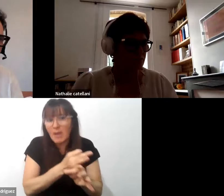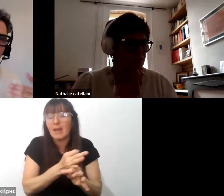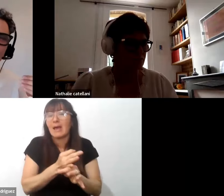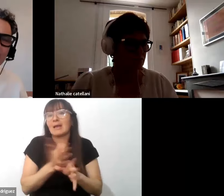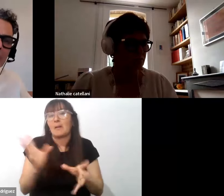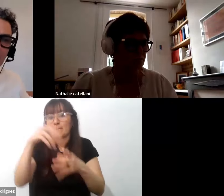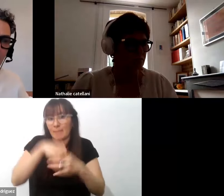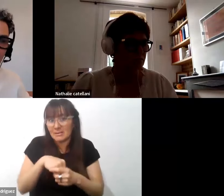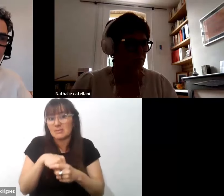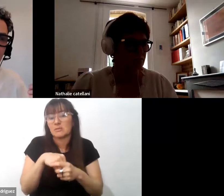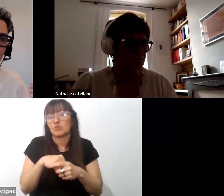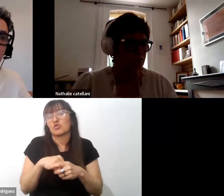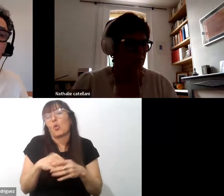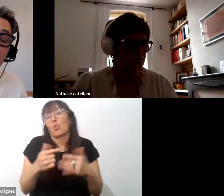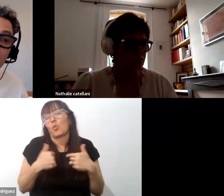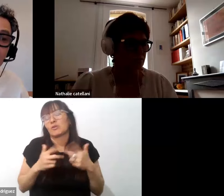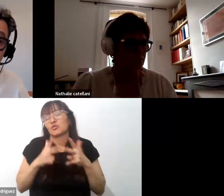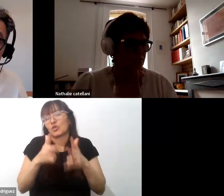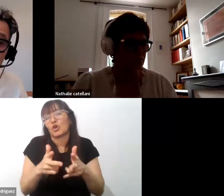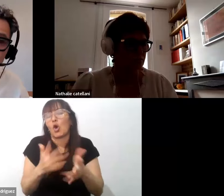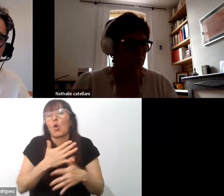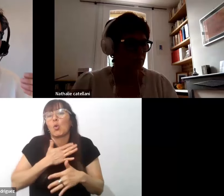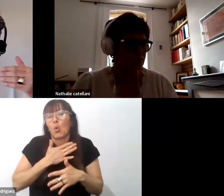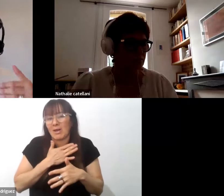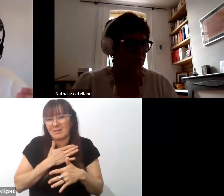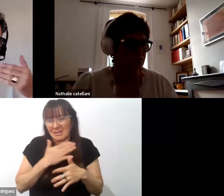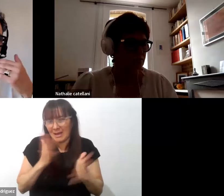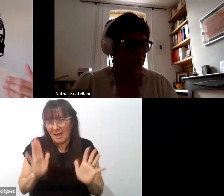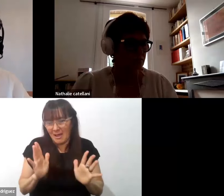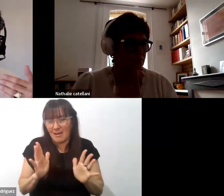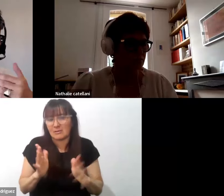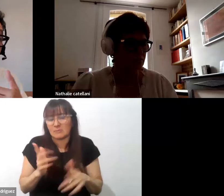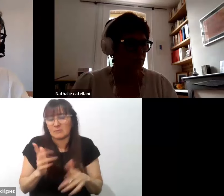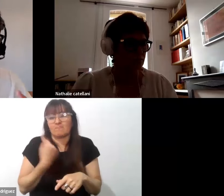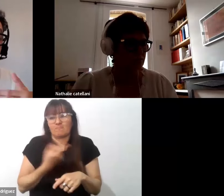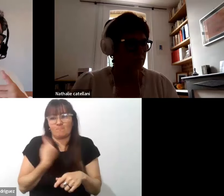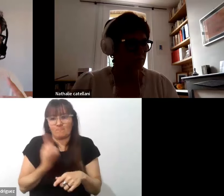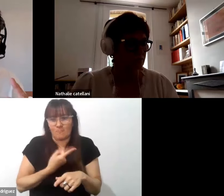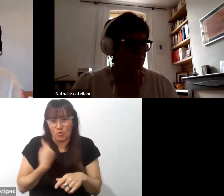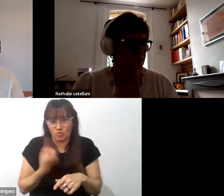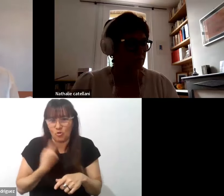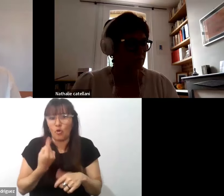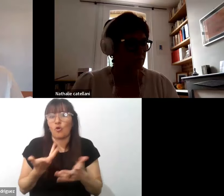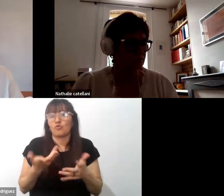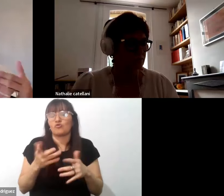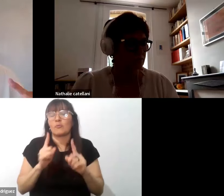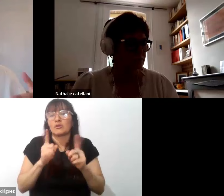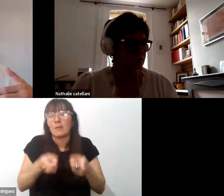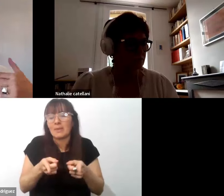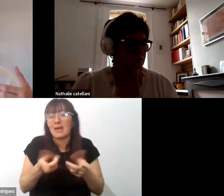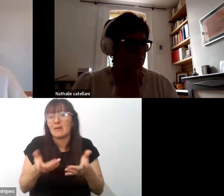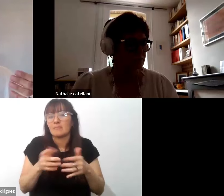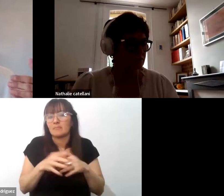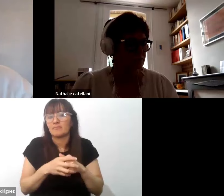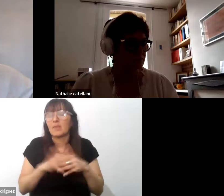cuando digo nuestra hablo en primera persona del singular un ejercicio autobiográfico pero también hay